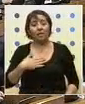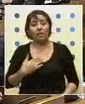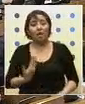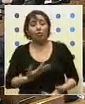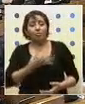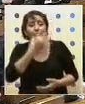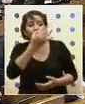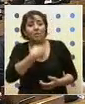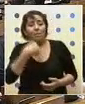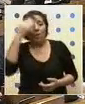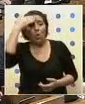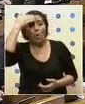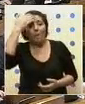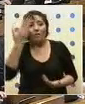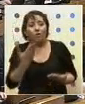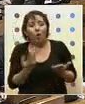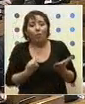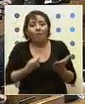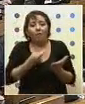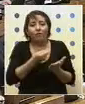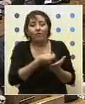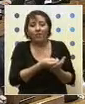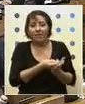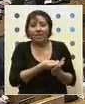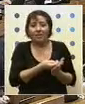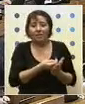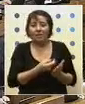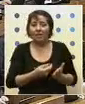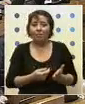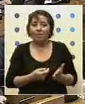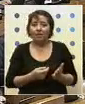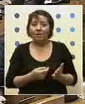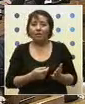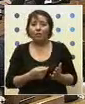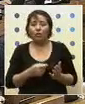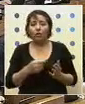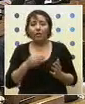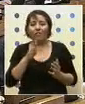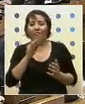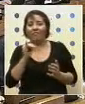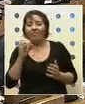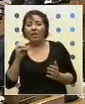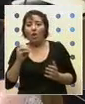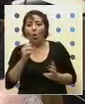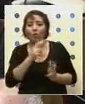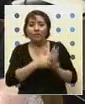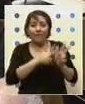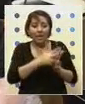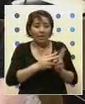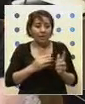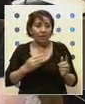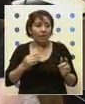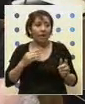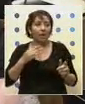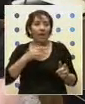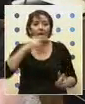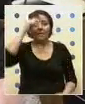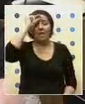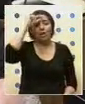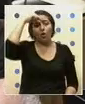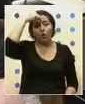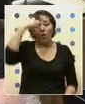preocupación en relación al financiamiento del Biotren hacia Coronel, donde hubo